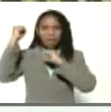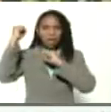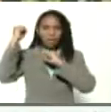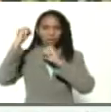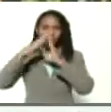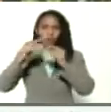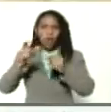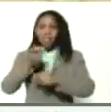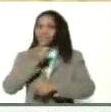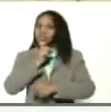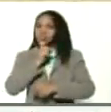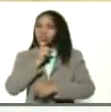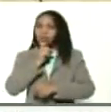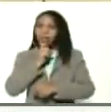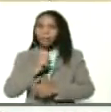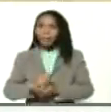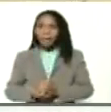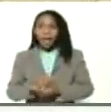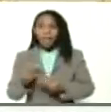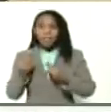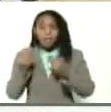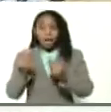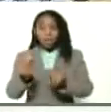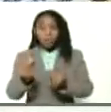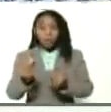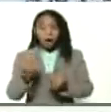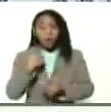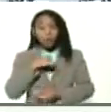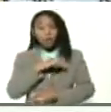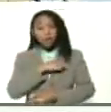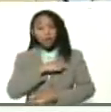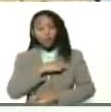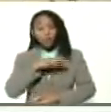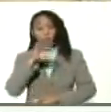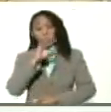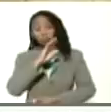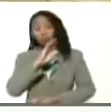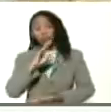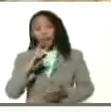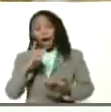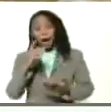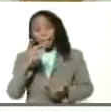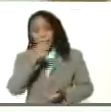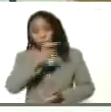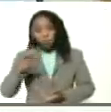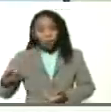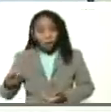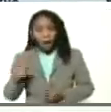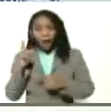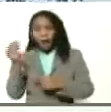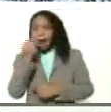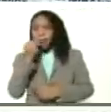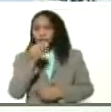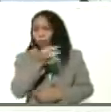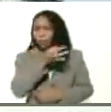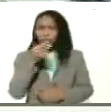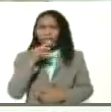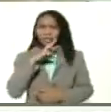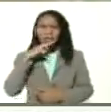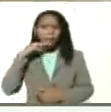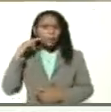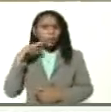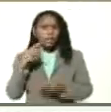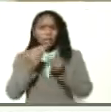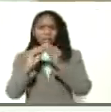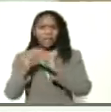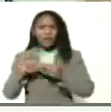las dificultades garantizando a nuestro soberano una alimentación exquisita elaborando diferentes